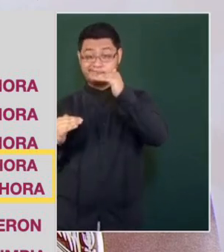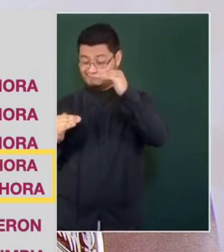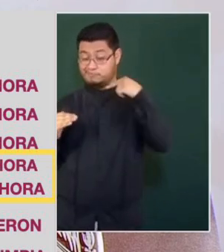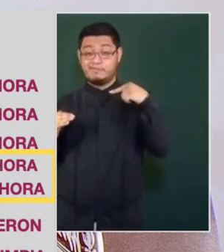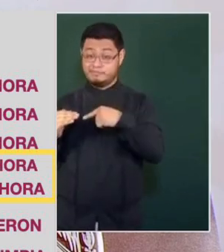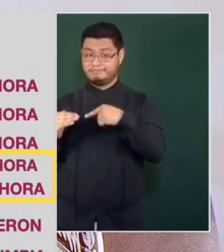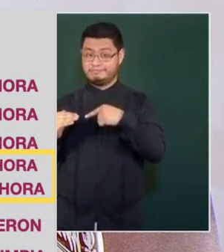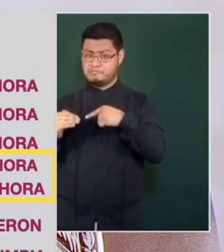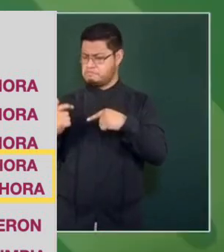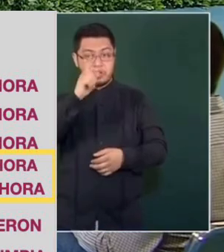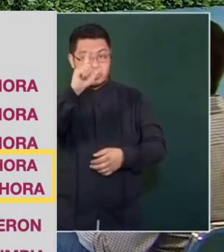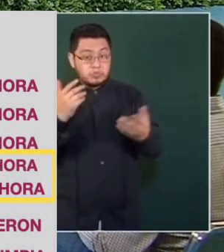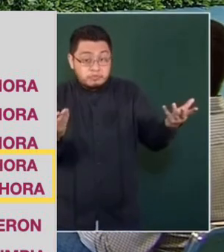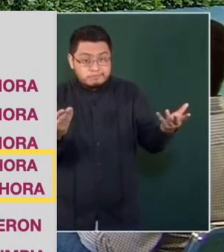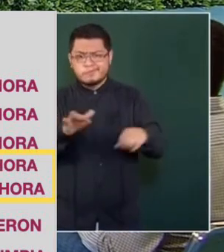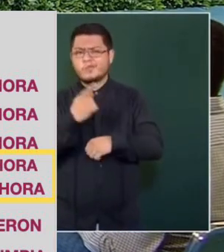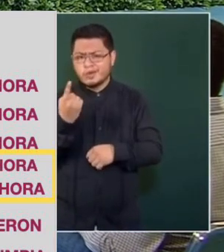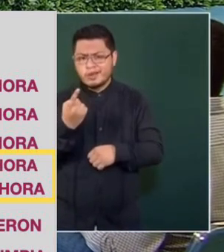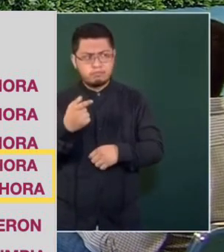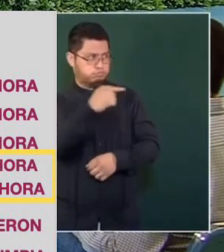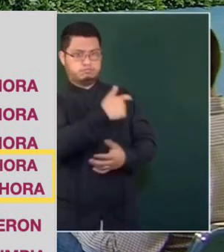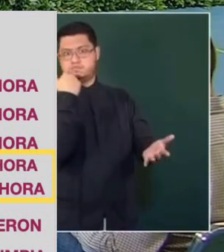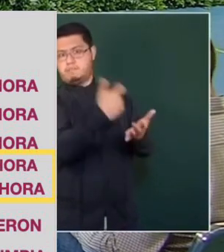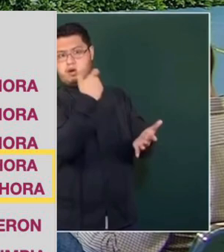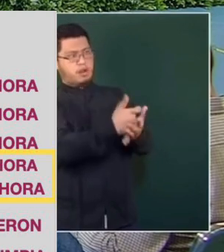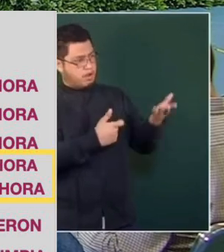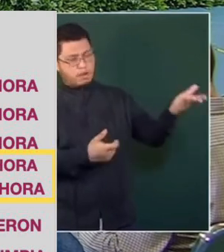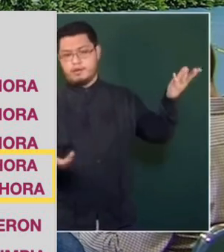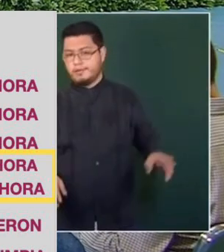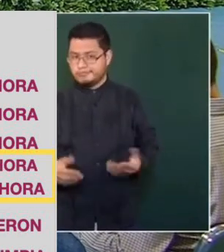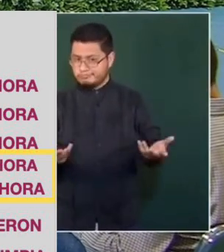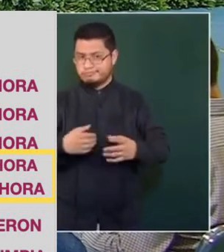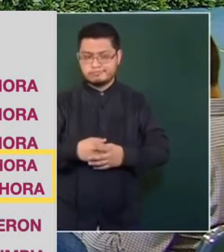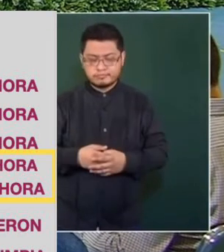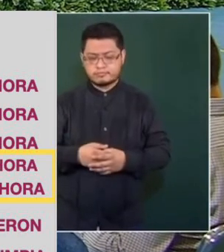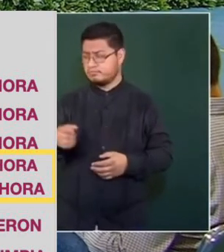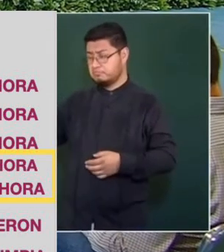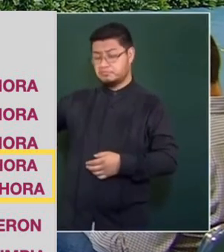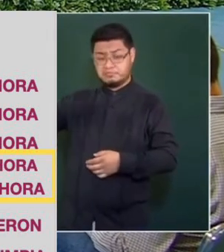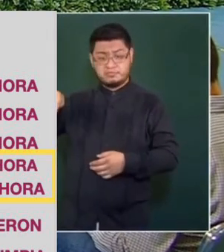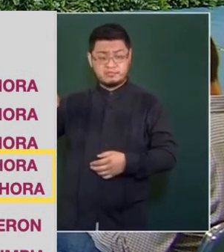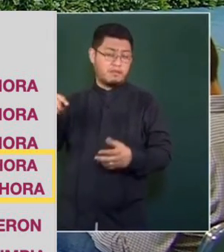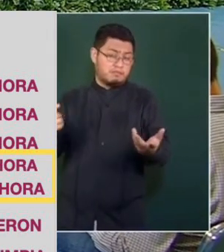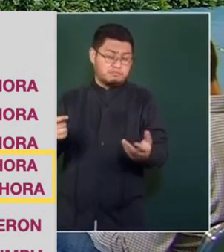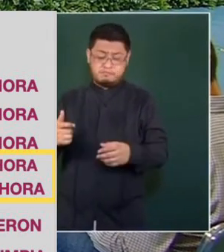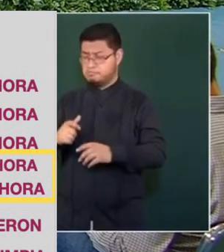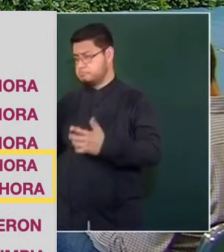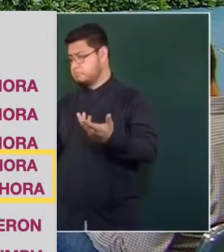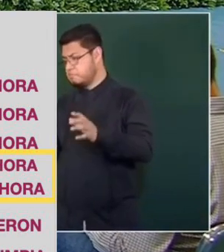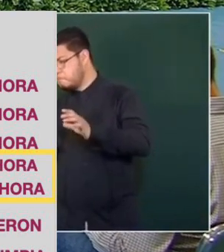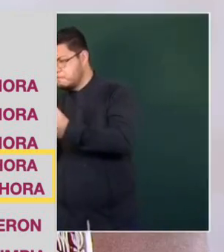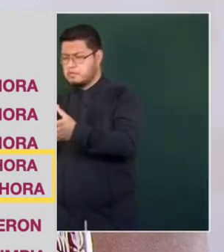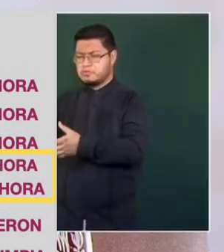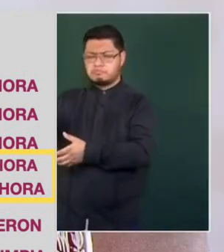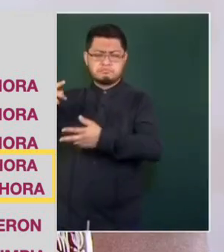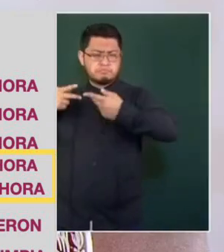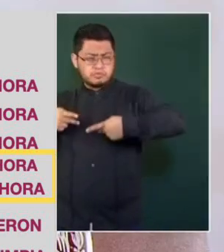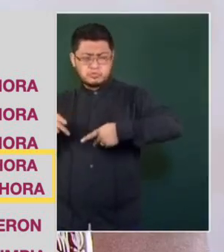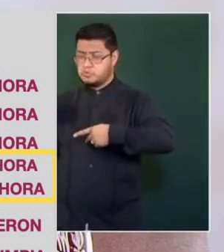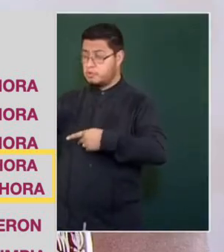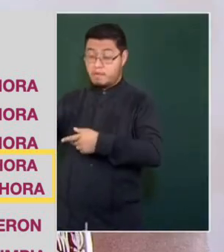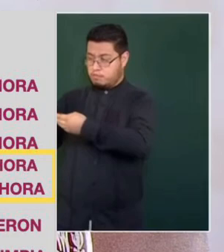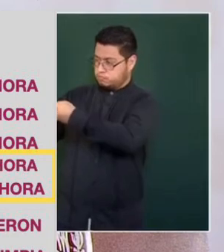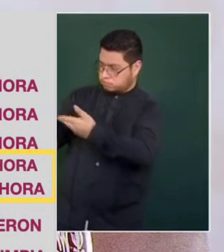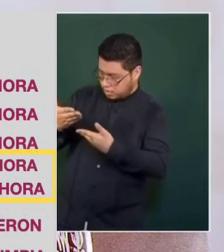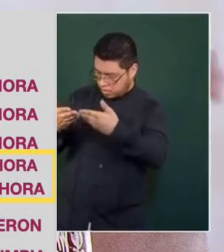una tienda de abarrotes. Pagan más por la luz los integrantes de las clases populares por los